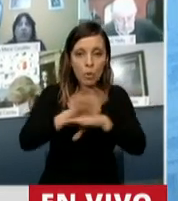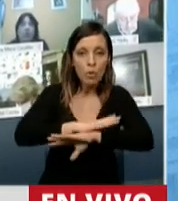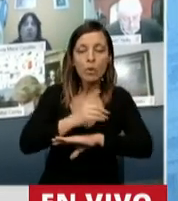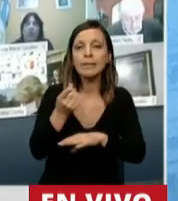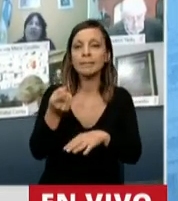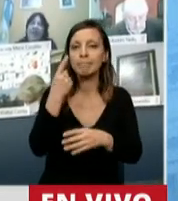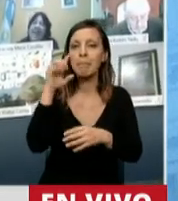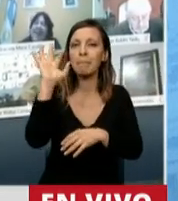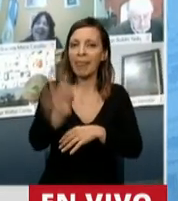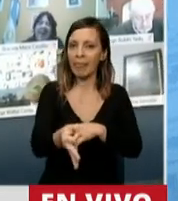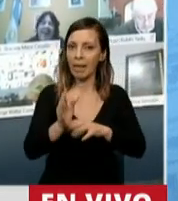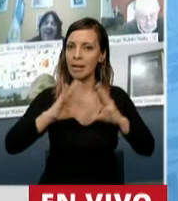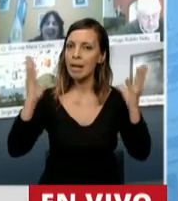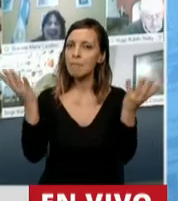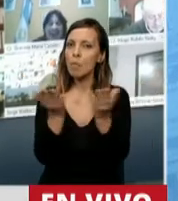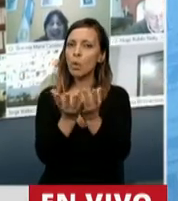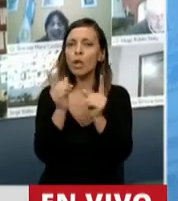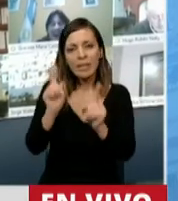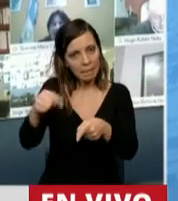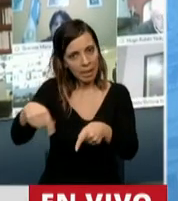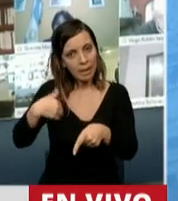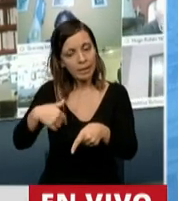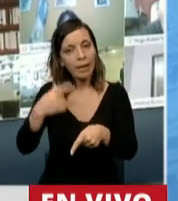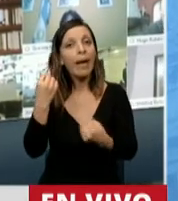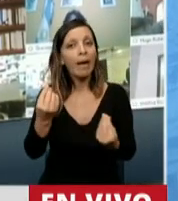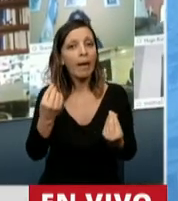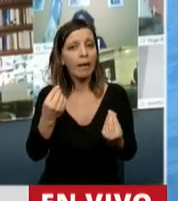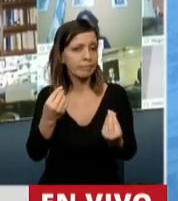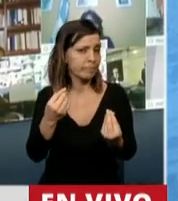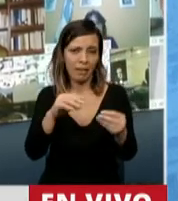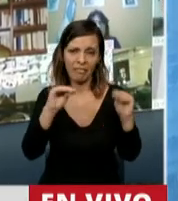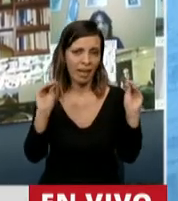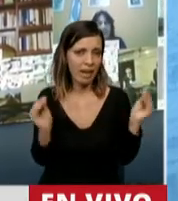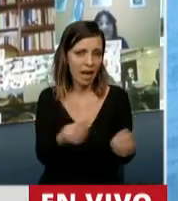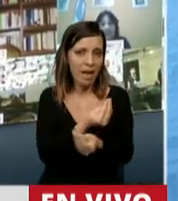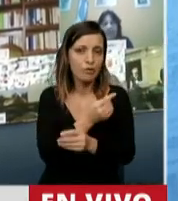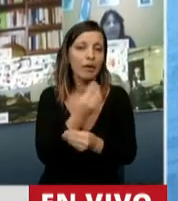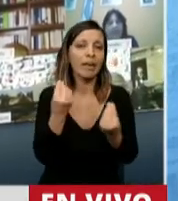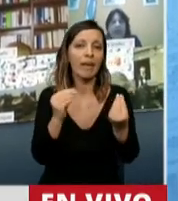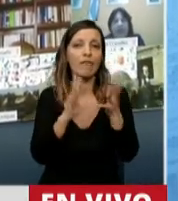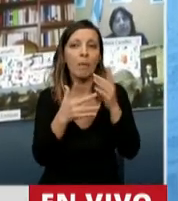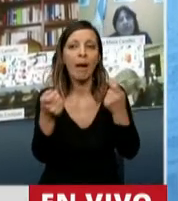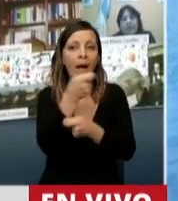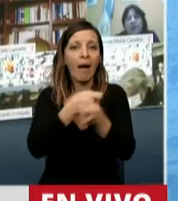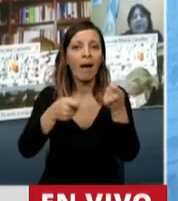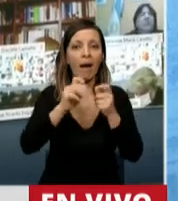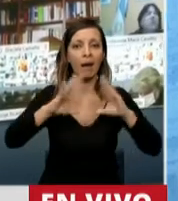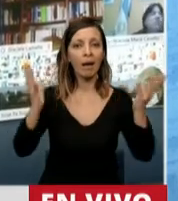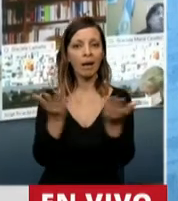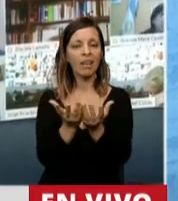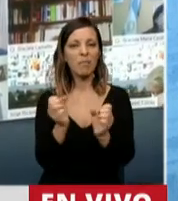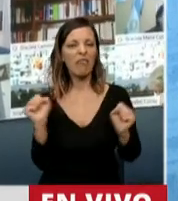mundo y también en nuestro país el fracaso del sistema neoliberal, frío,